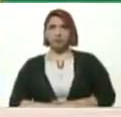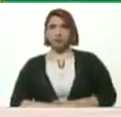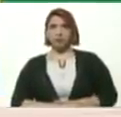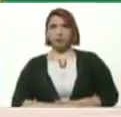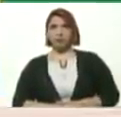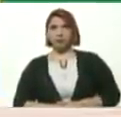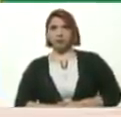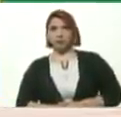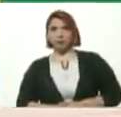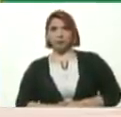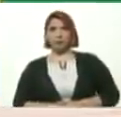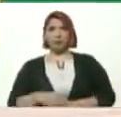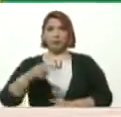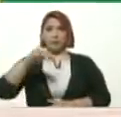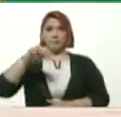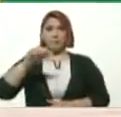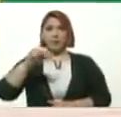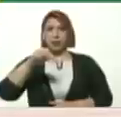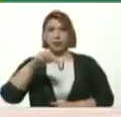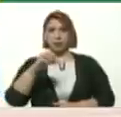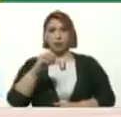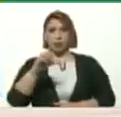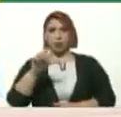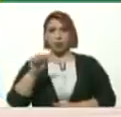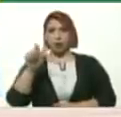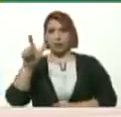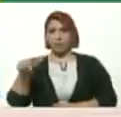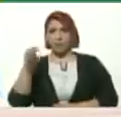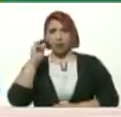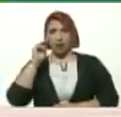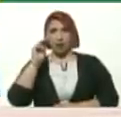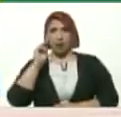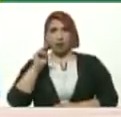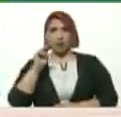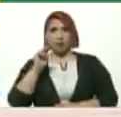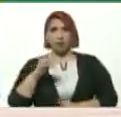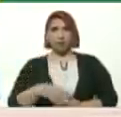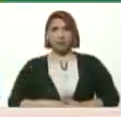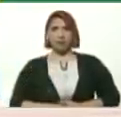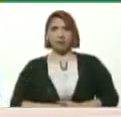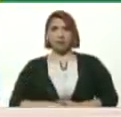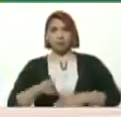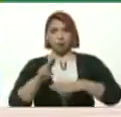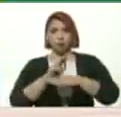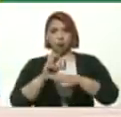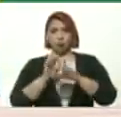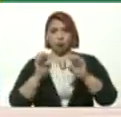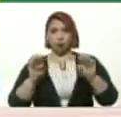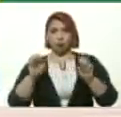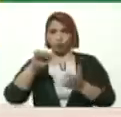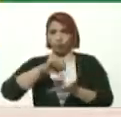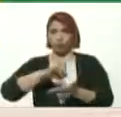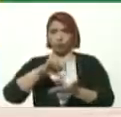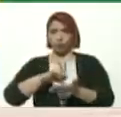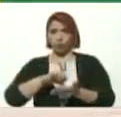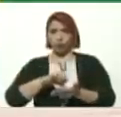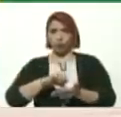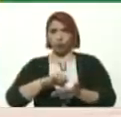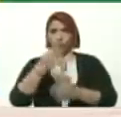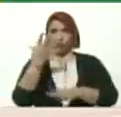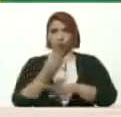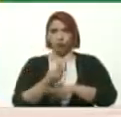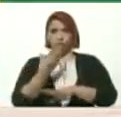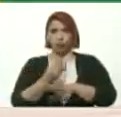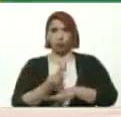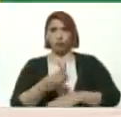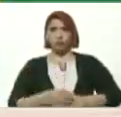Manola Luna Silva La maestra Manola Precisamente La unidad Educativa De ahí Del sector Los Godos Lleva su